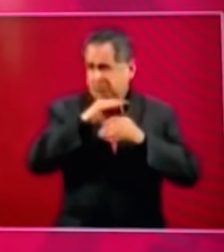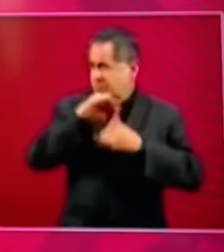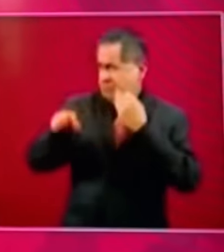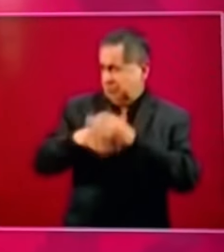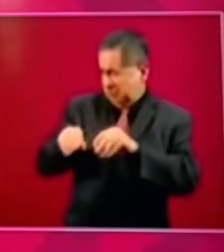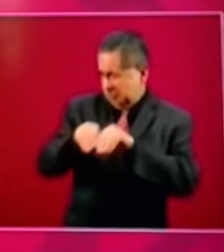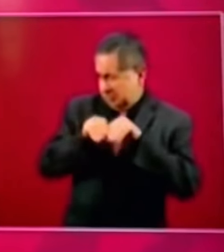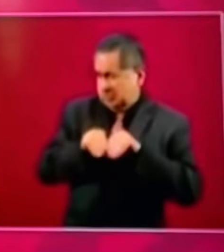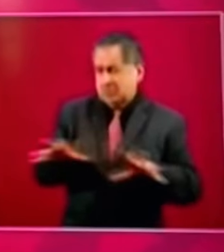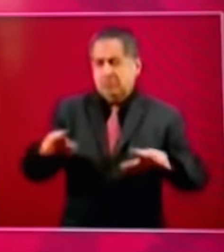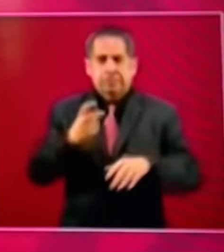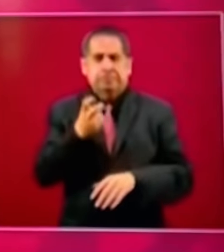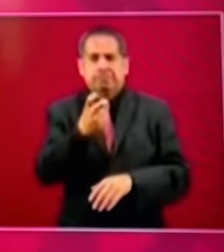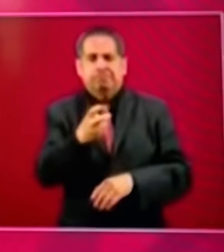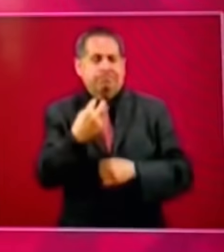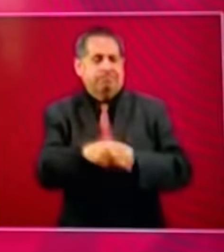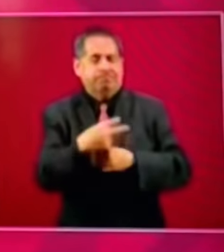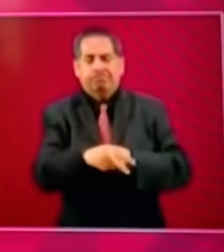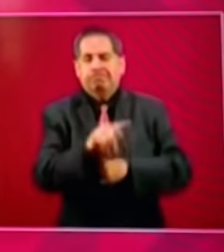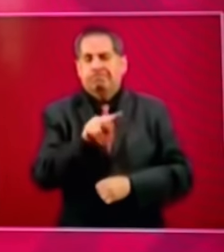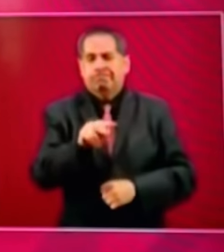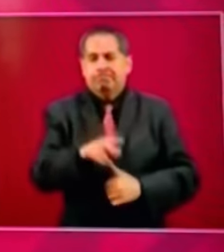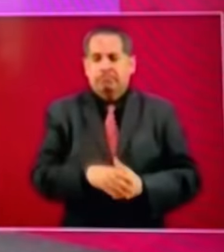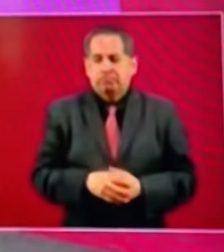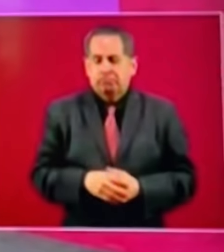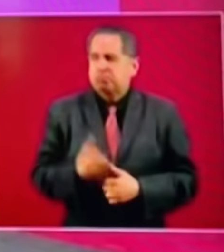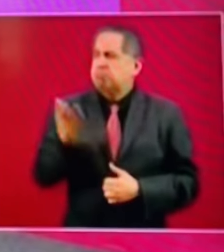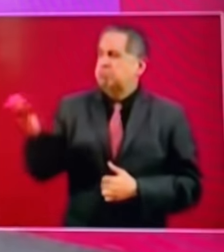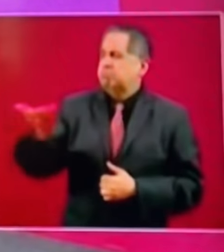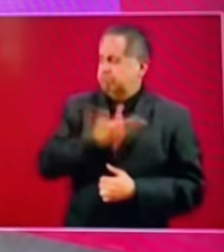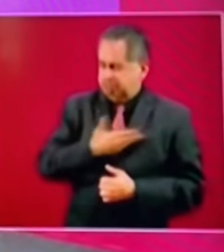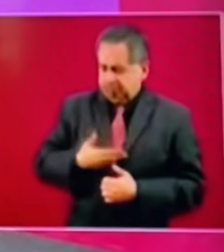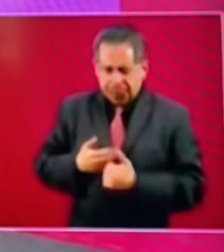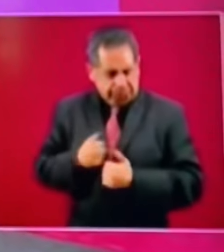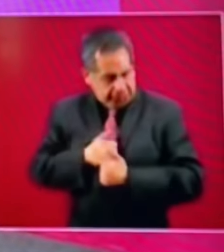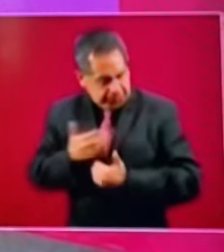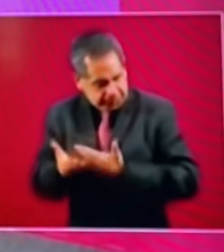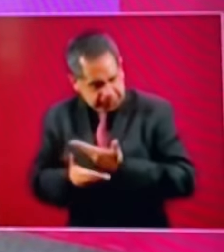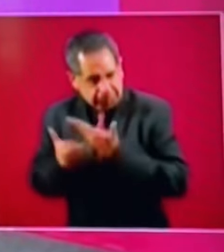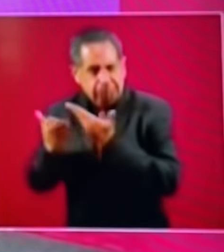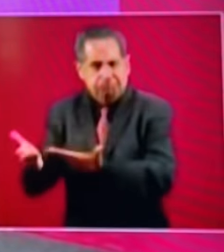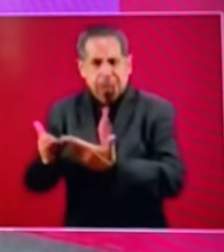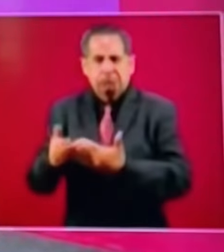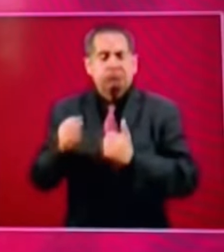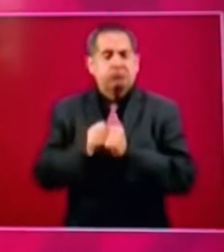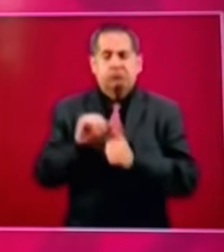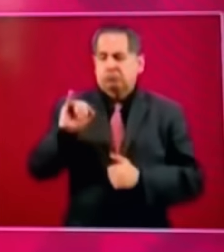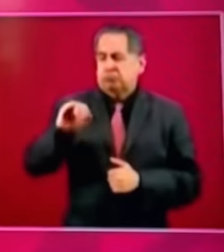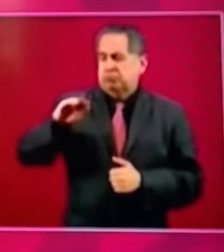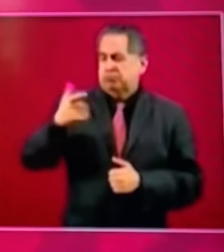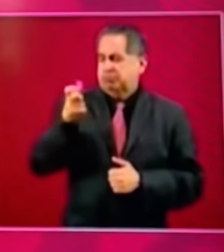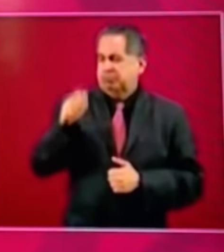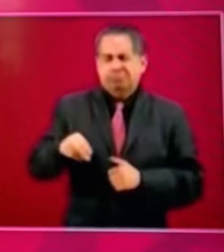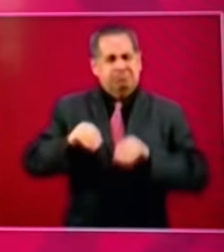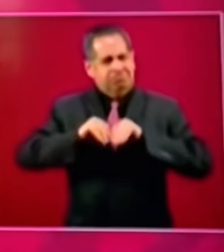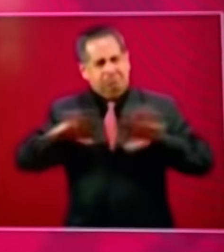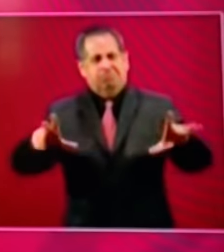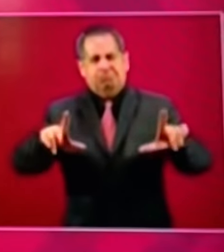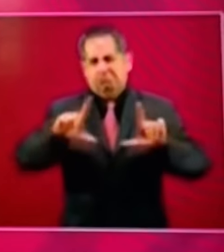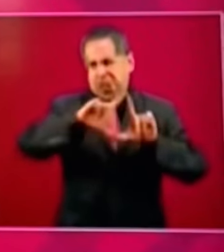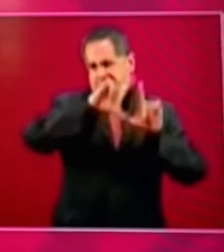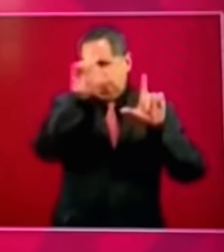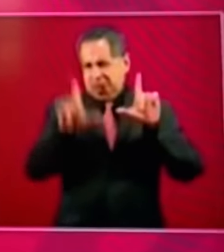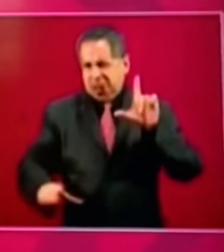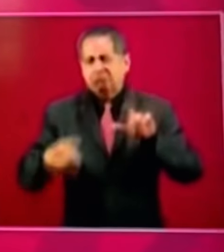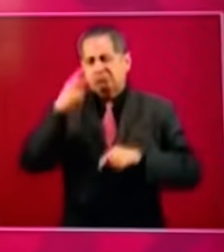señor presidente cuente con la cobertura nacional de imagen televisión para que siga